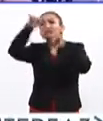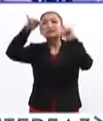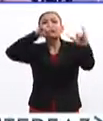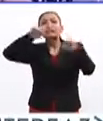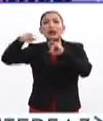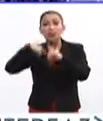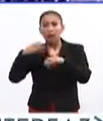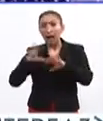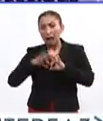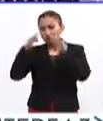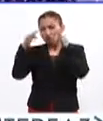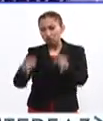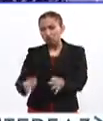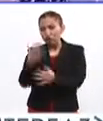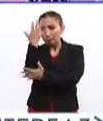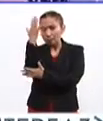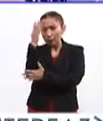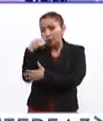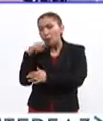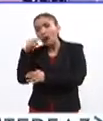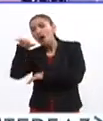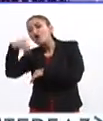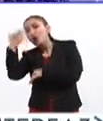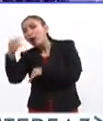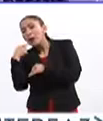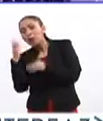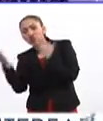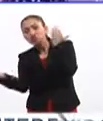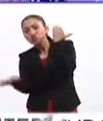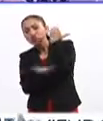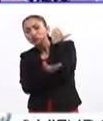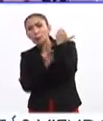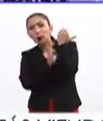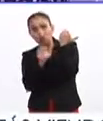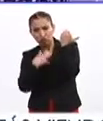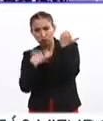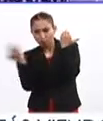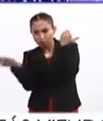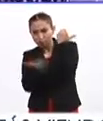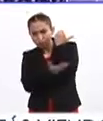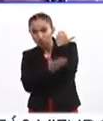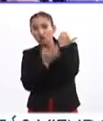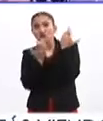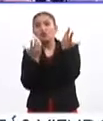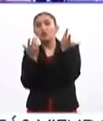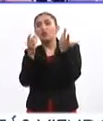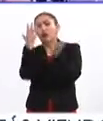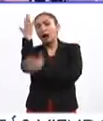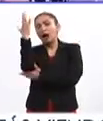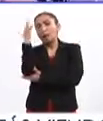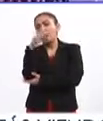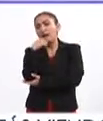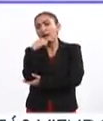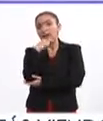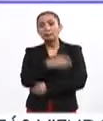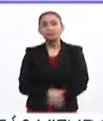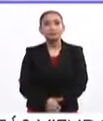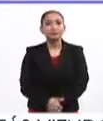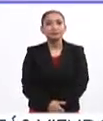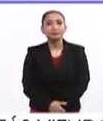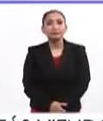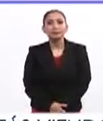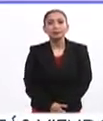donde, digamos, afueras de la ciudad o en los límites de la ciudad, donde se siembran estos arbolitos?